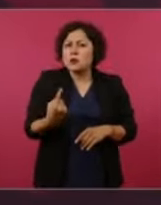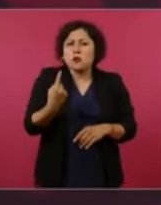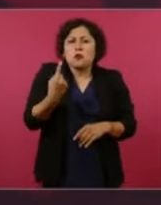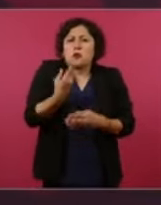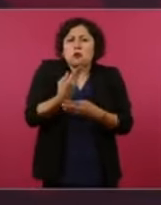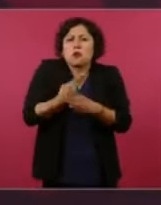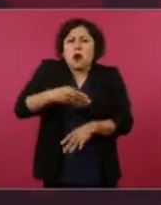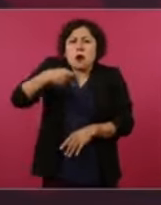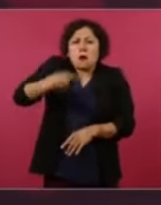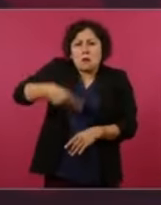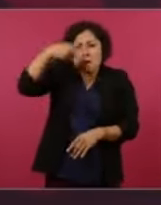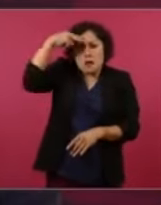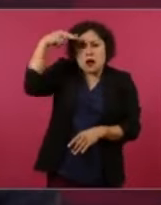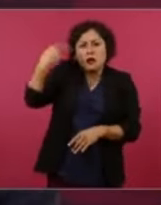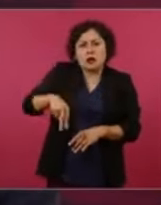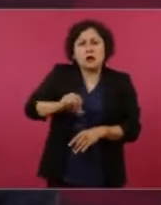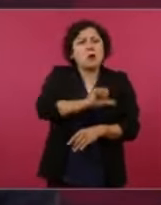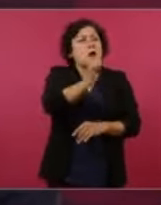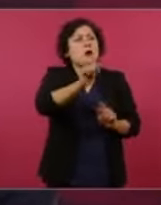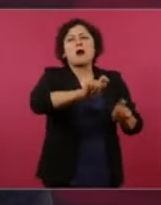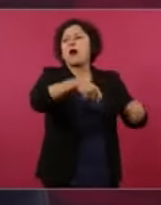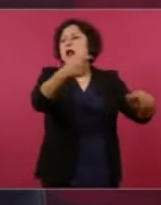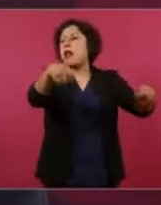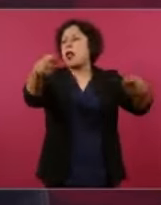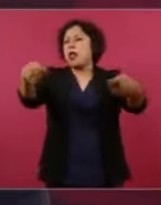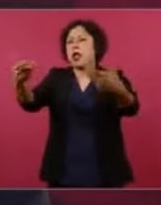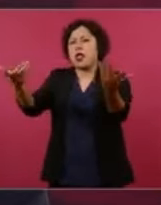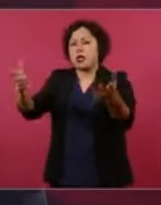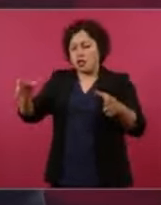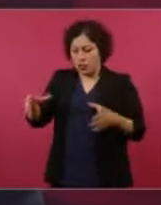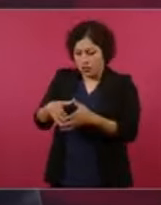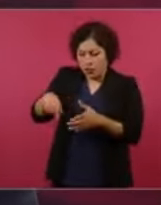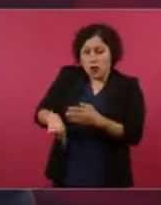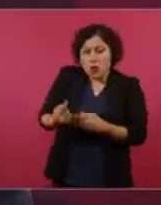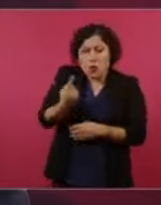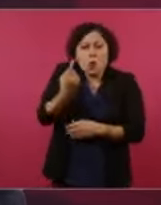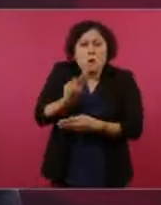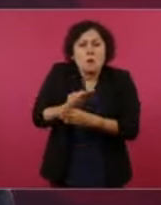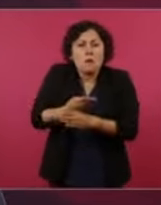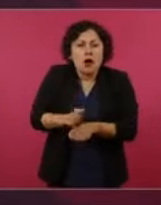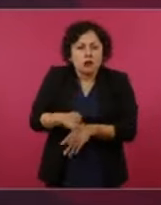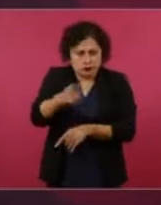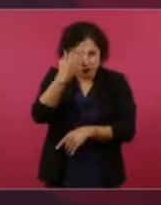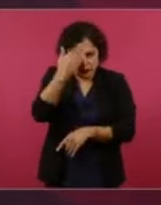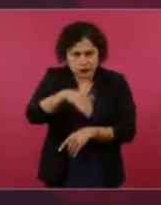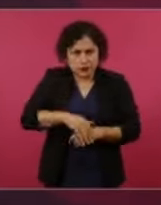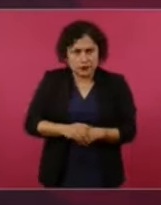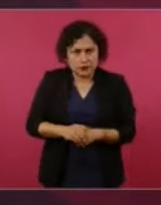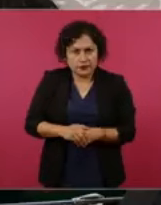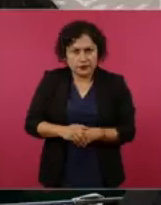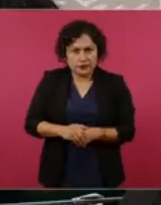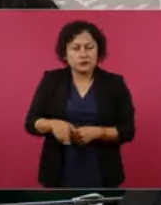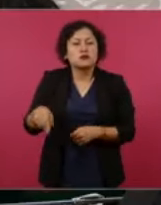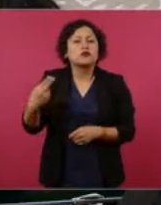la mayoría de la gente ni sabía, se llamaba Bansefi.